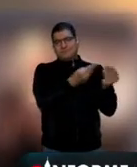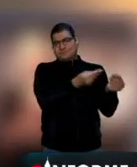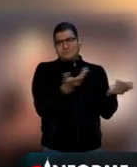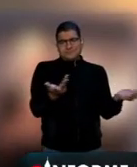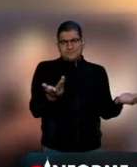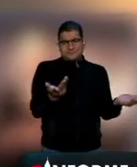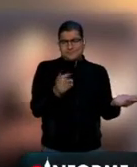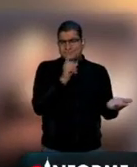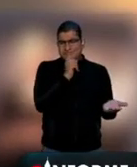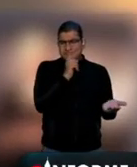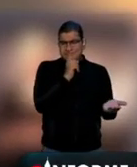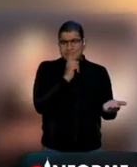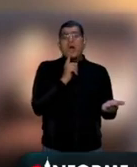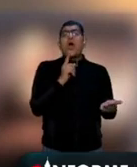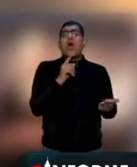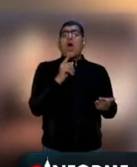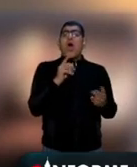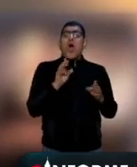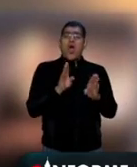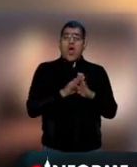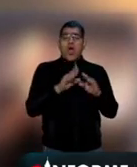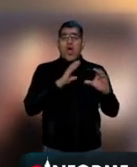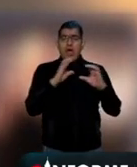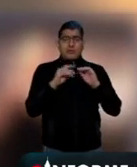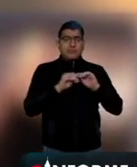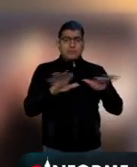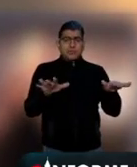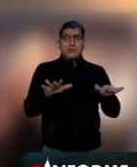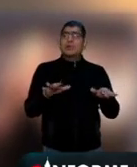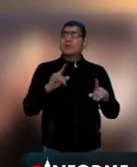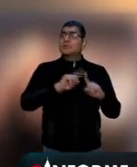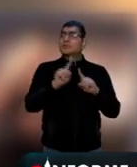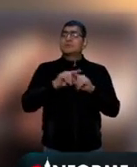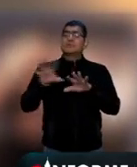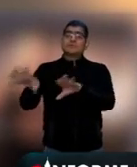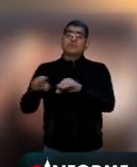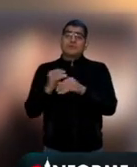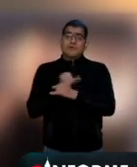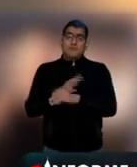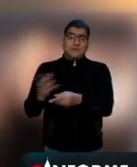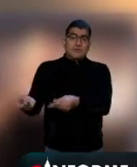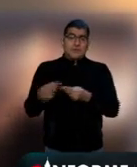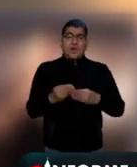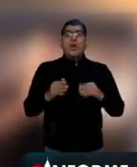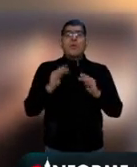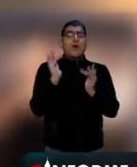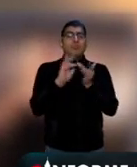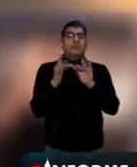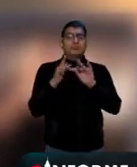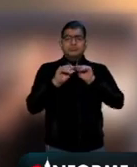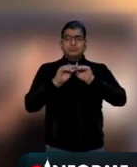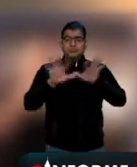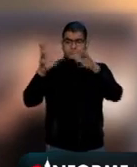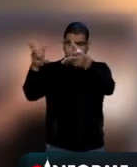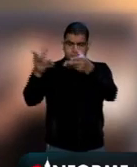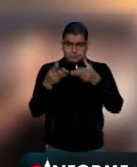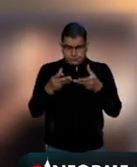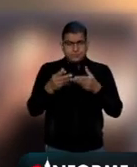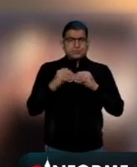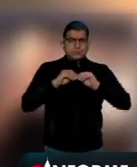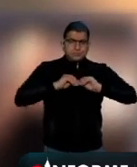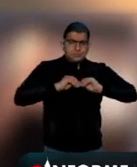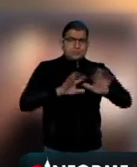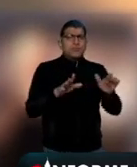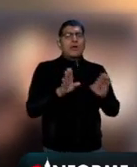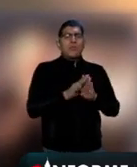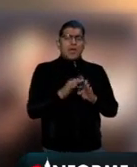Sucedió que los medios de comunicación corporativos tomaron esa información que es de correos electrónicos e hicieron